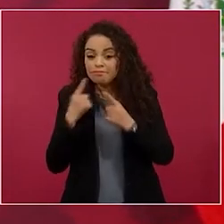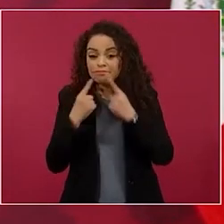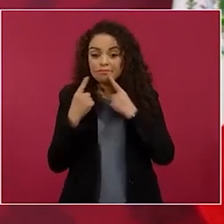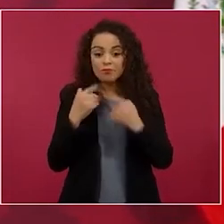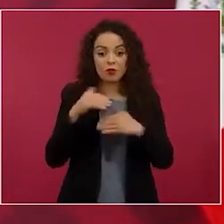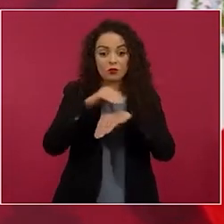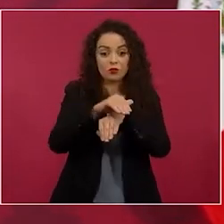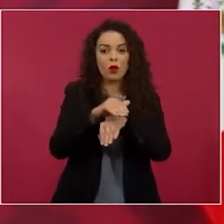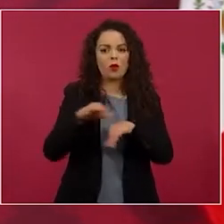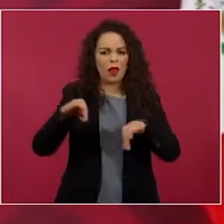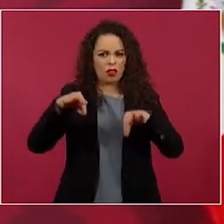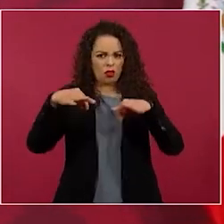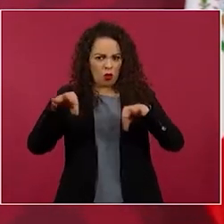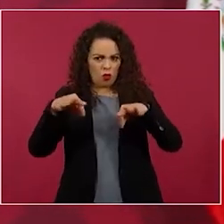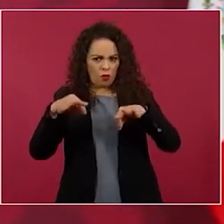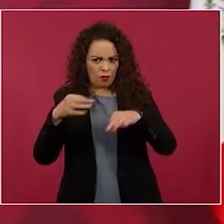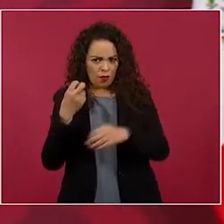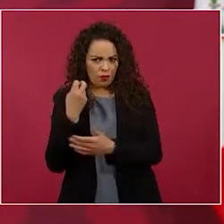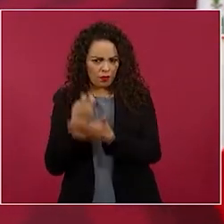documento